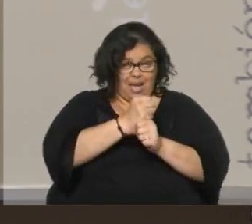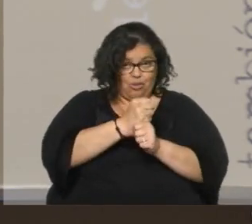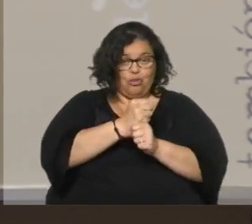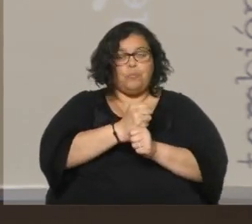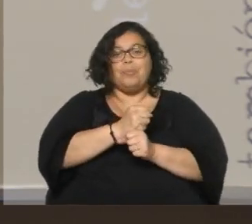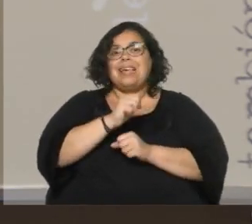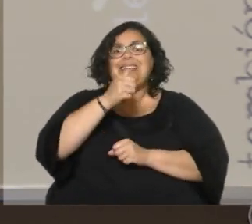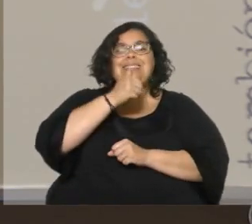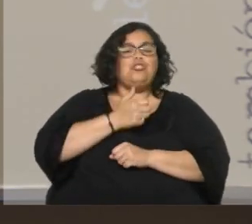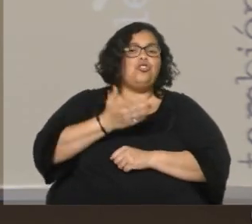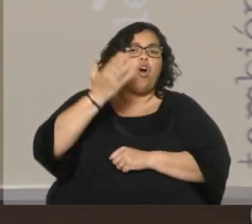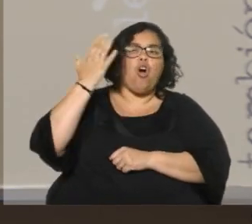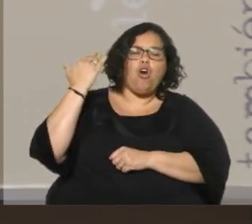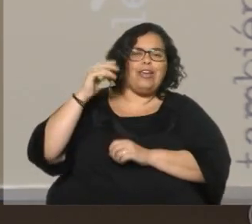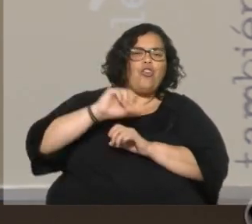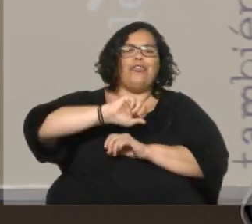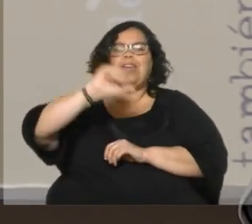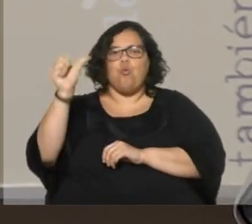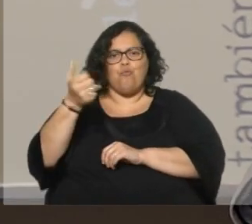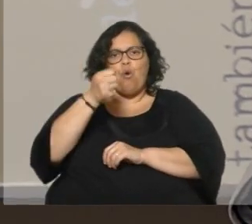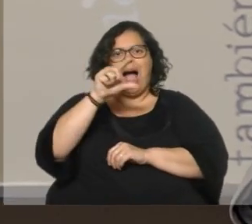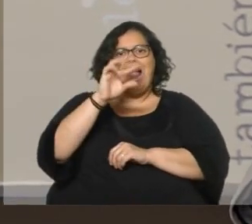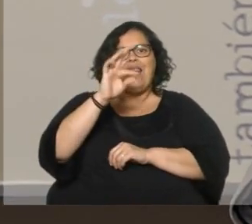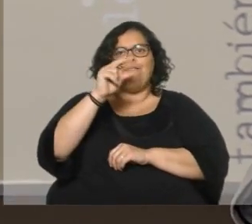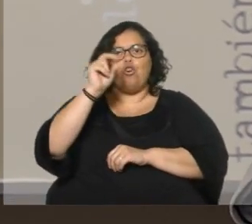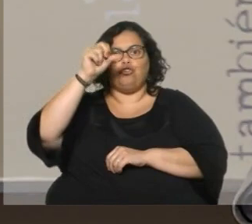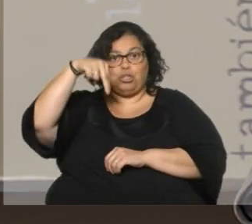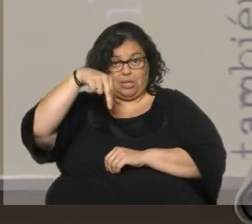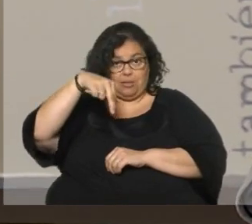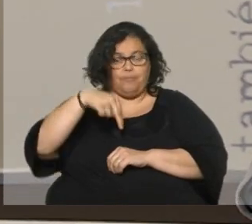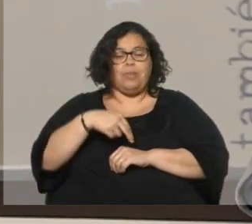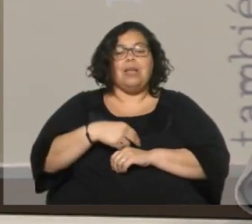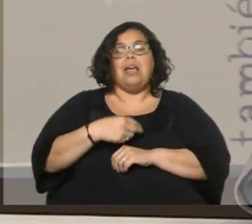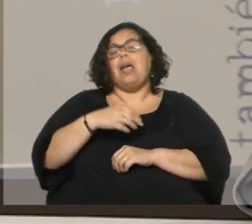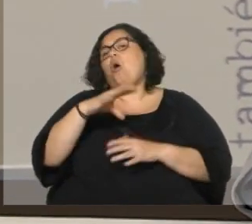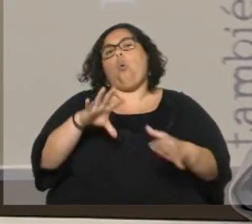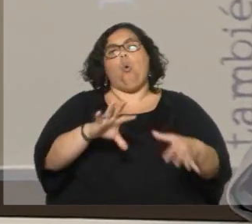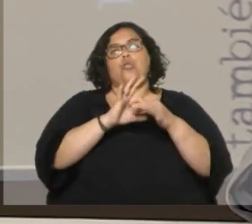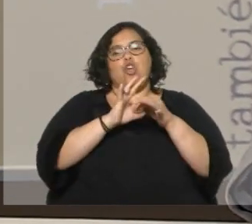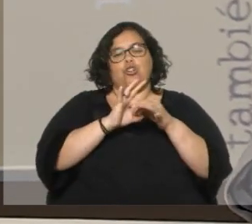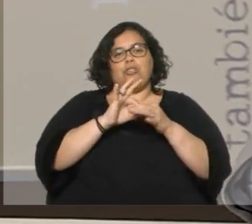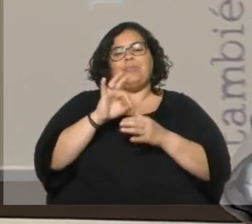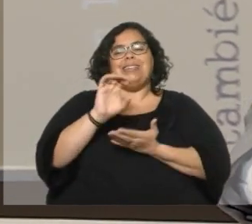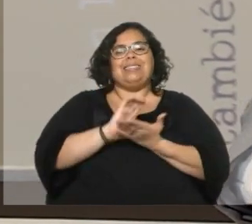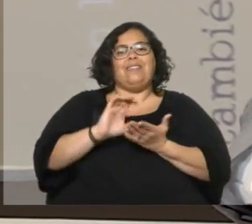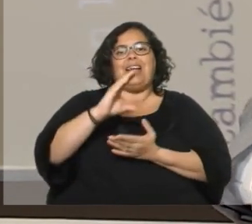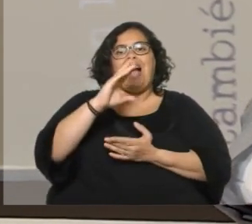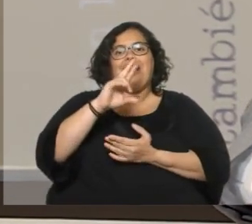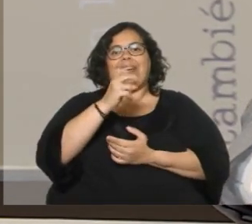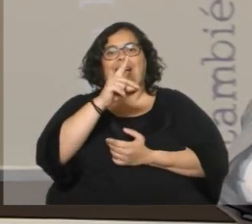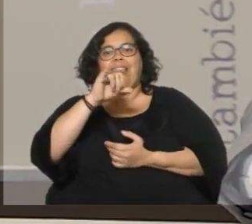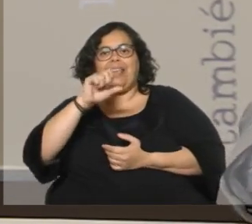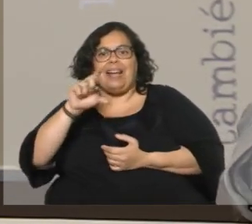histórico triunfo de Raúl Alfonsín, de la Unión Cívica Radical, cuya herencia